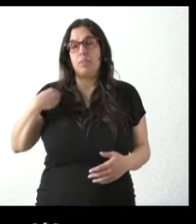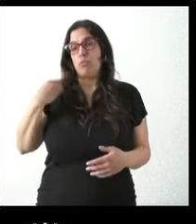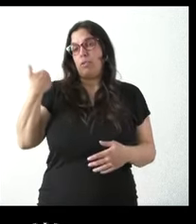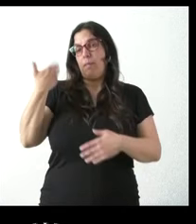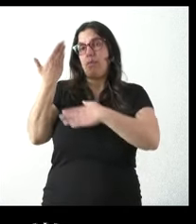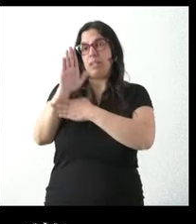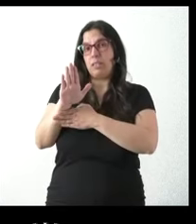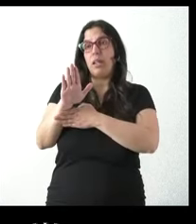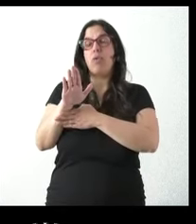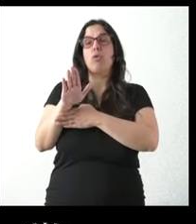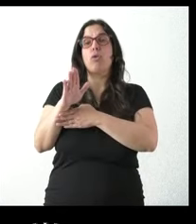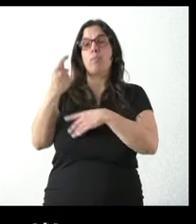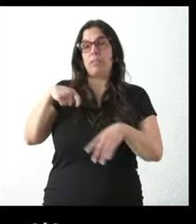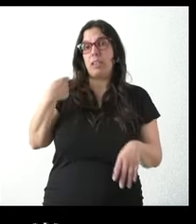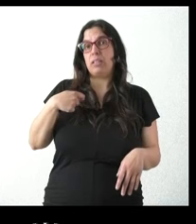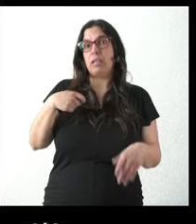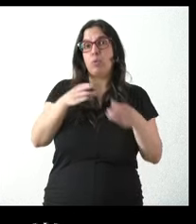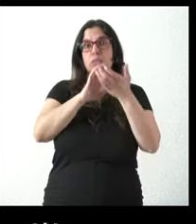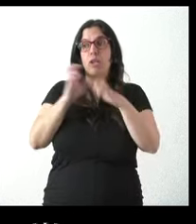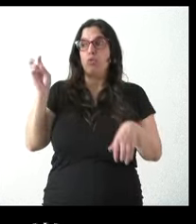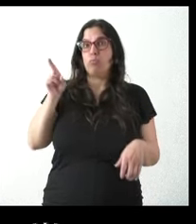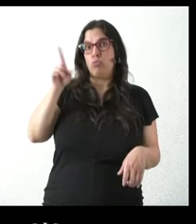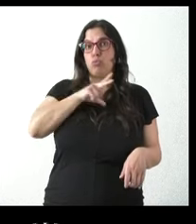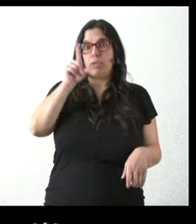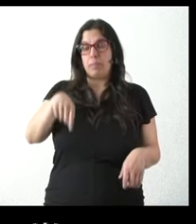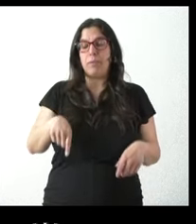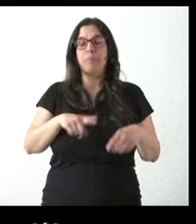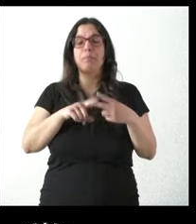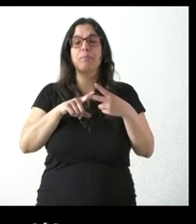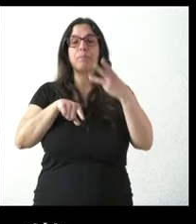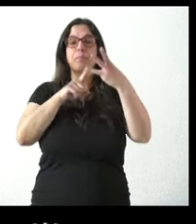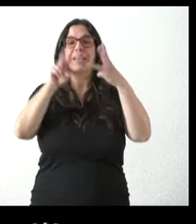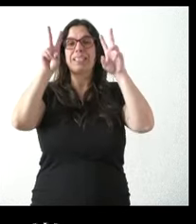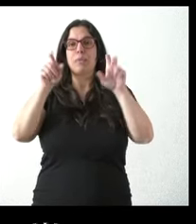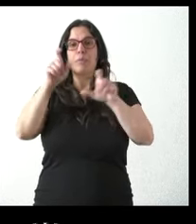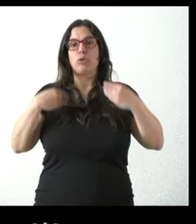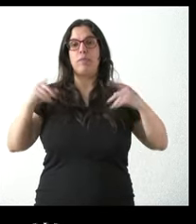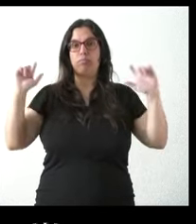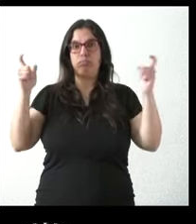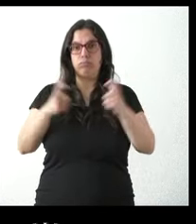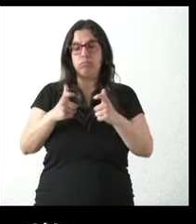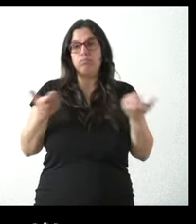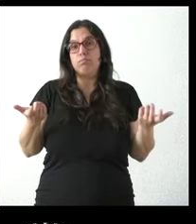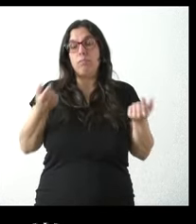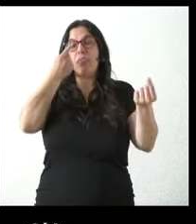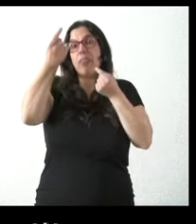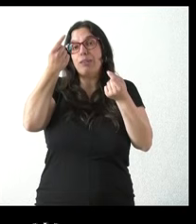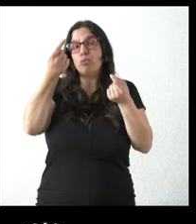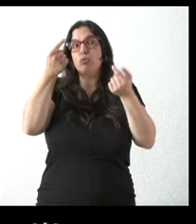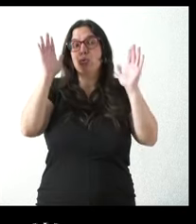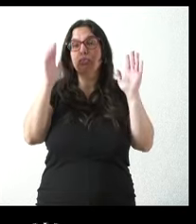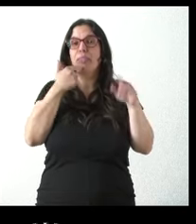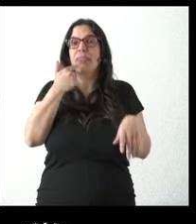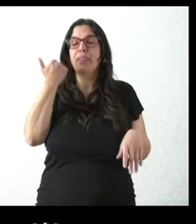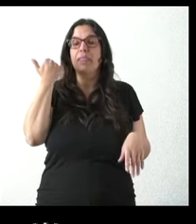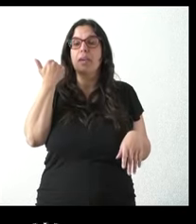usted aquí estuve en Zamora presentando este tema respecto a la despoblación bueno son unos datos yo la